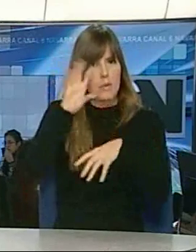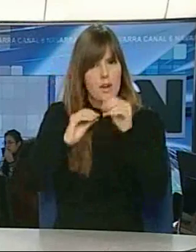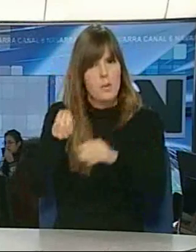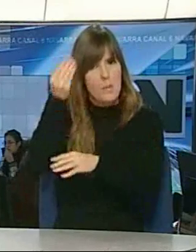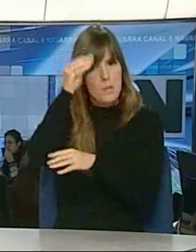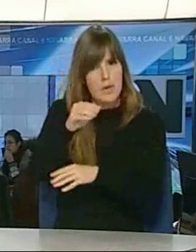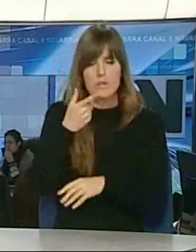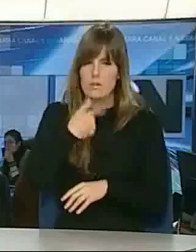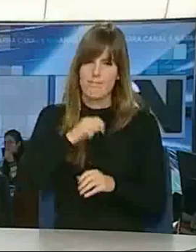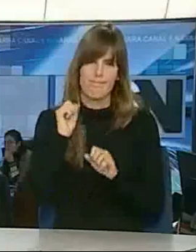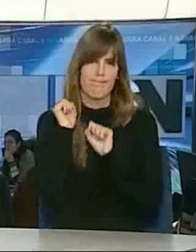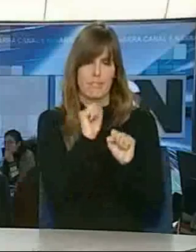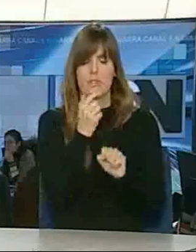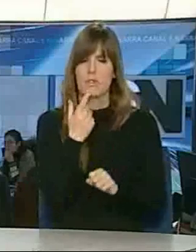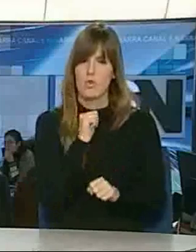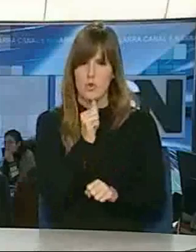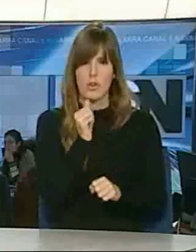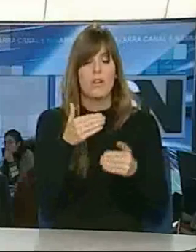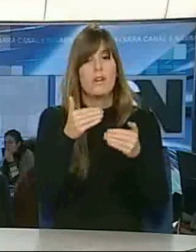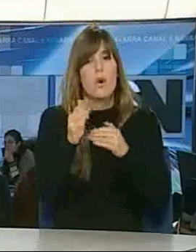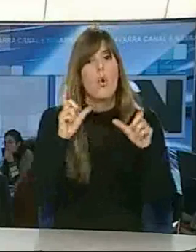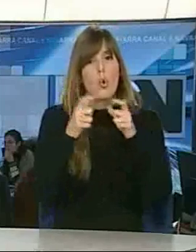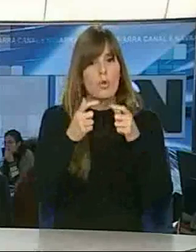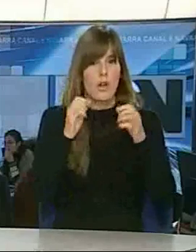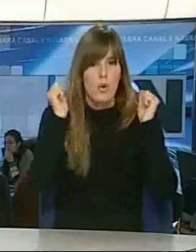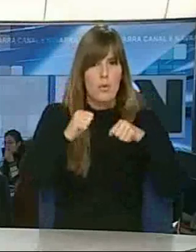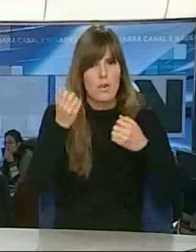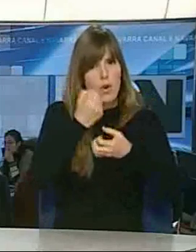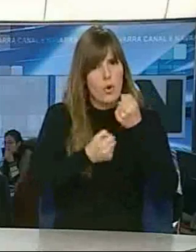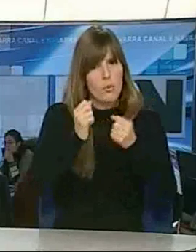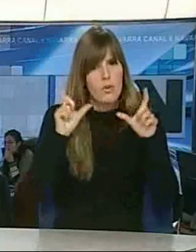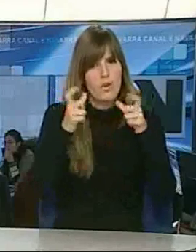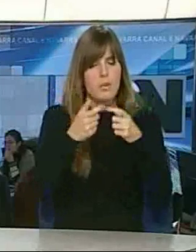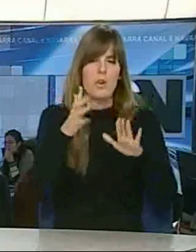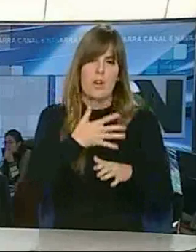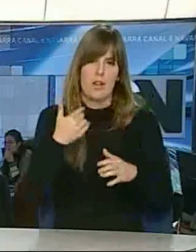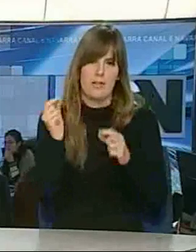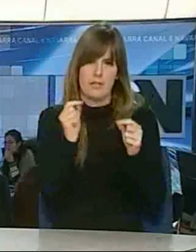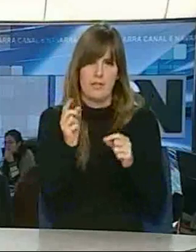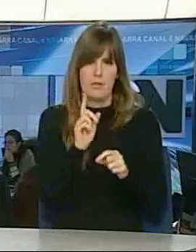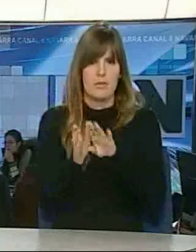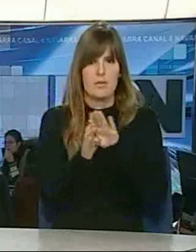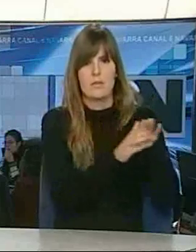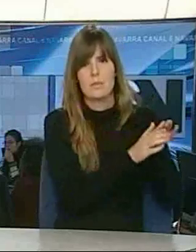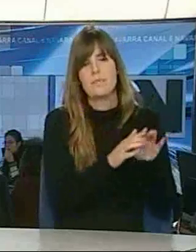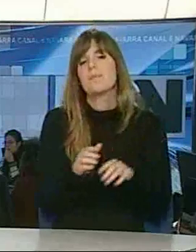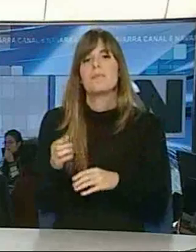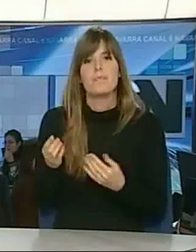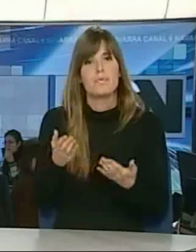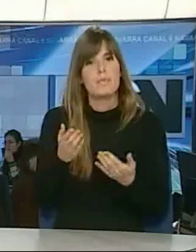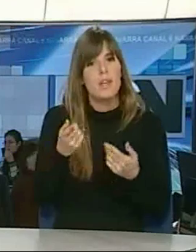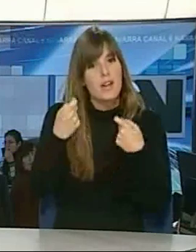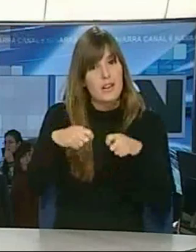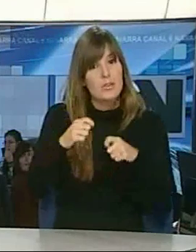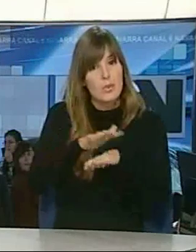defenderían su postura en la Junta del Convenio Económico, aunque esperan no tener que llegar a ese punto. Es que no ha supuesto ni un solo euro de